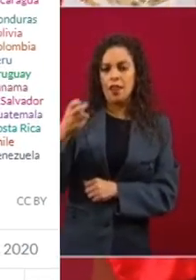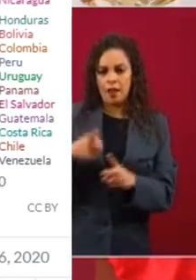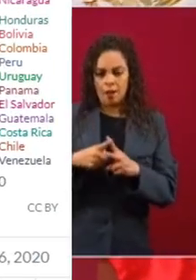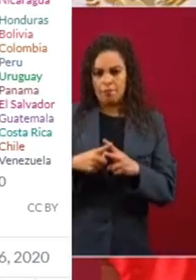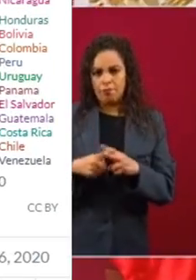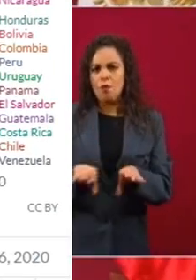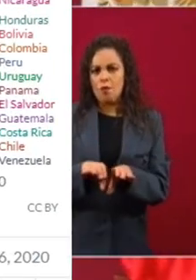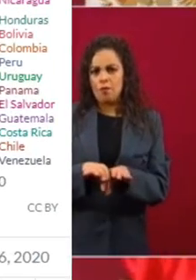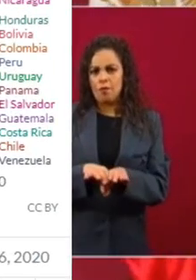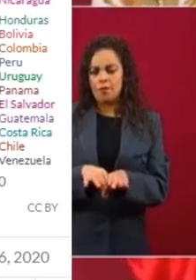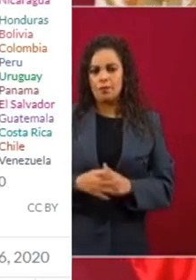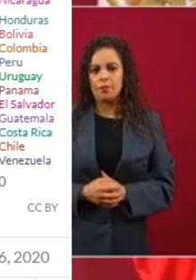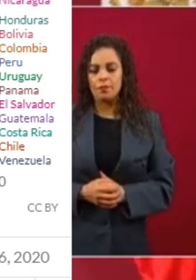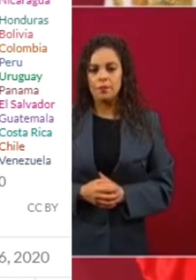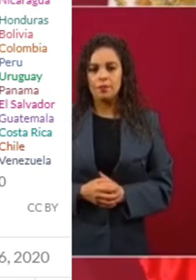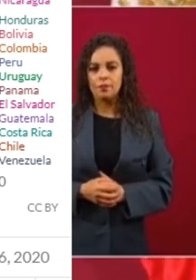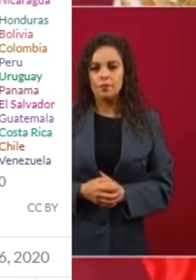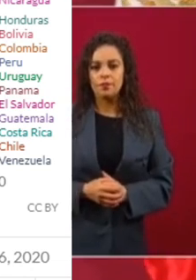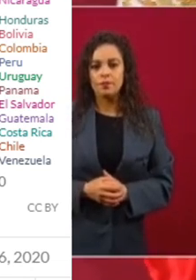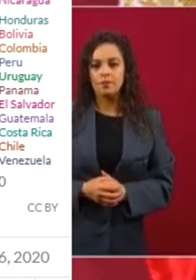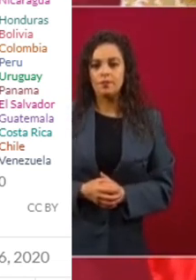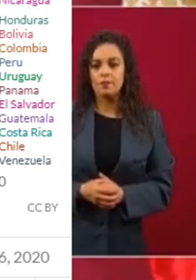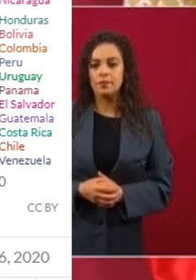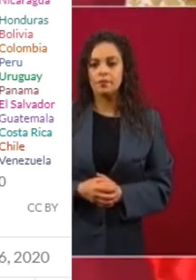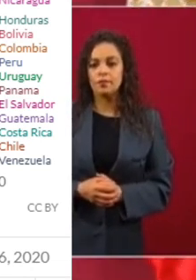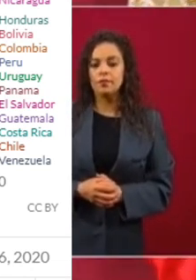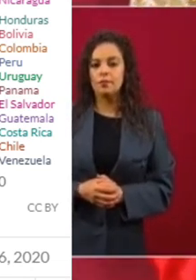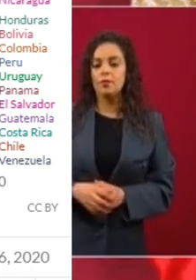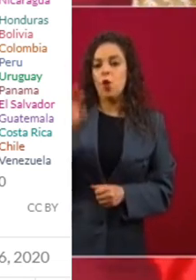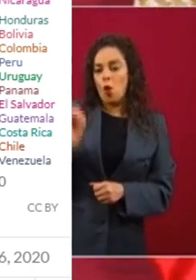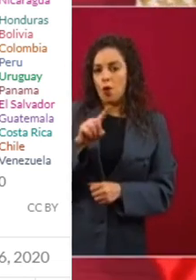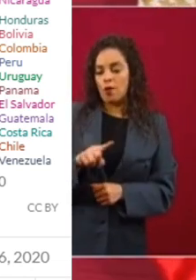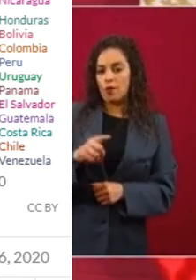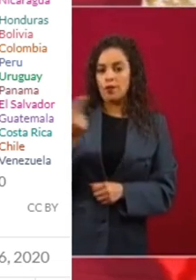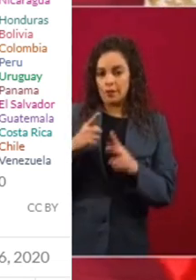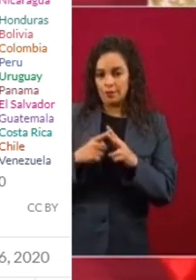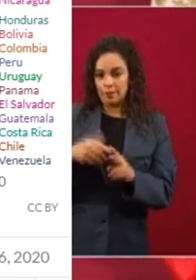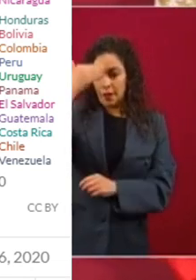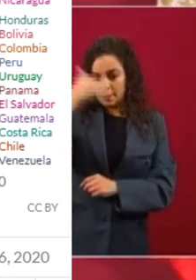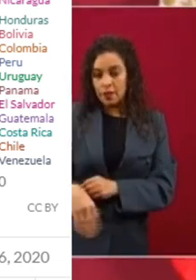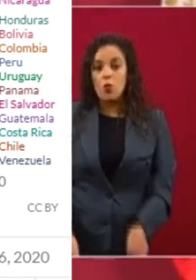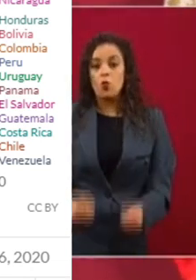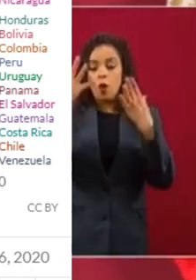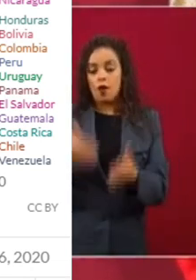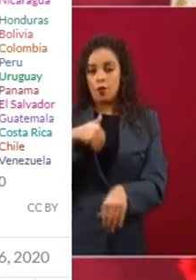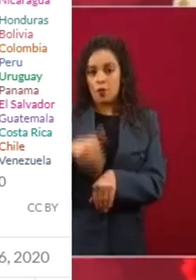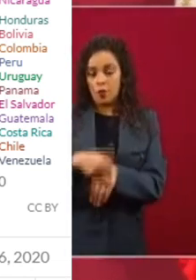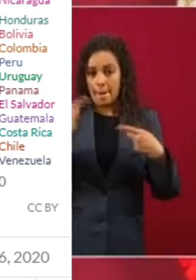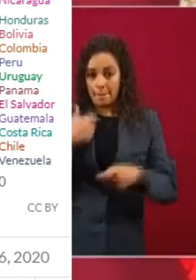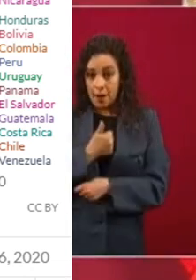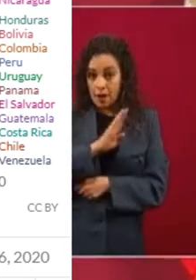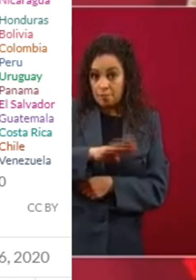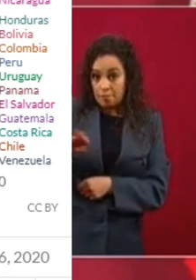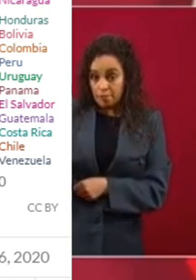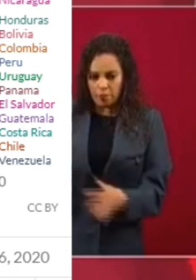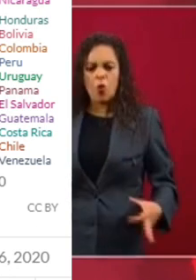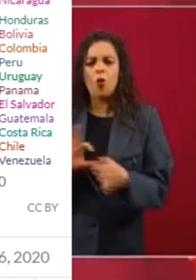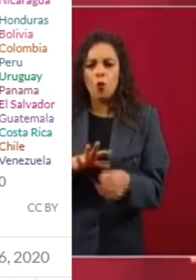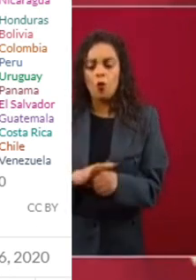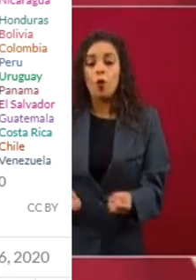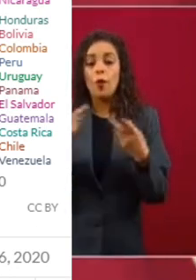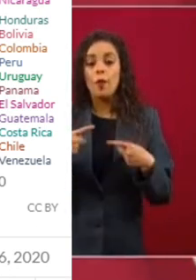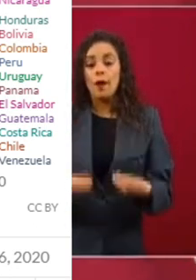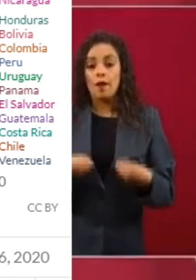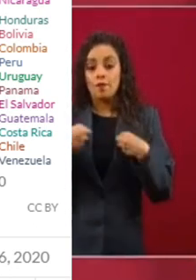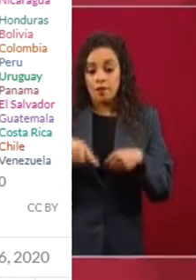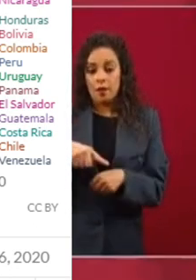o que mide el número de muertes, fallecimientos, de acuerdo a la población de un país. Eso es